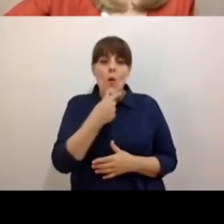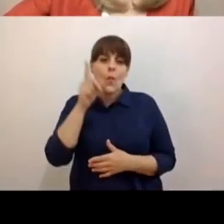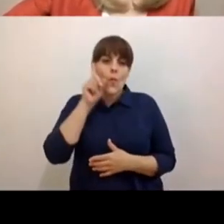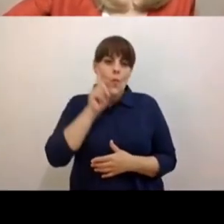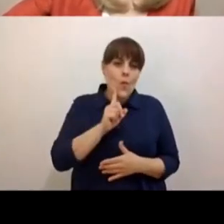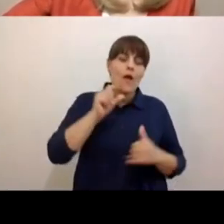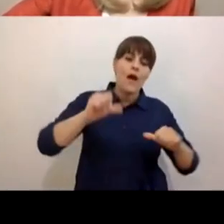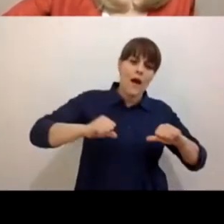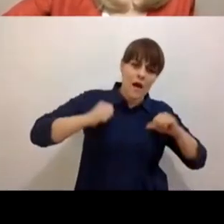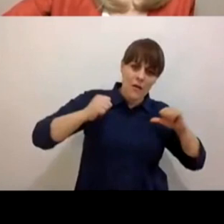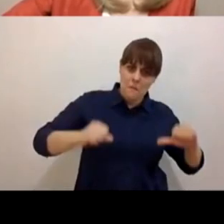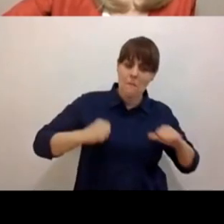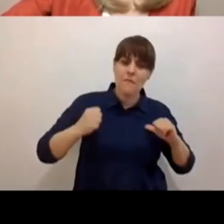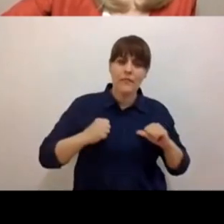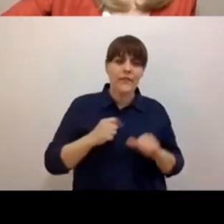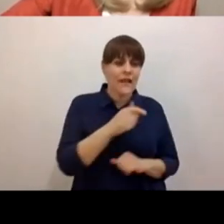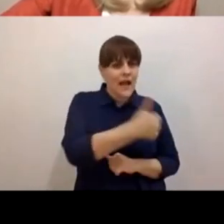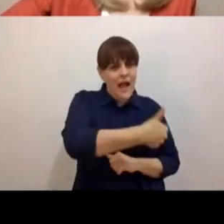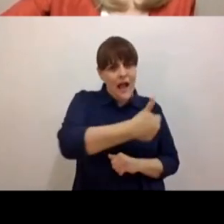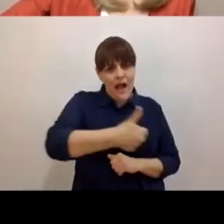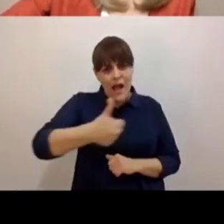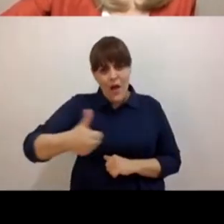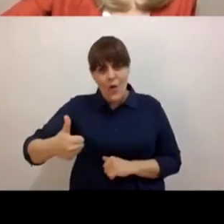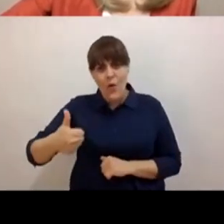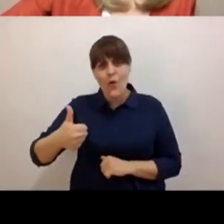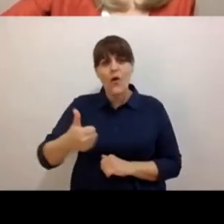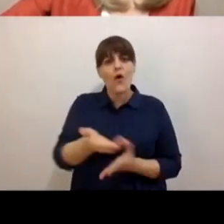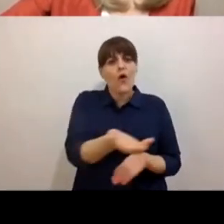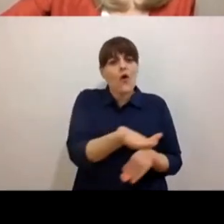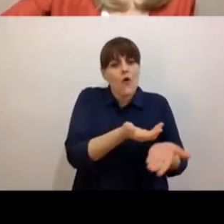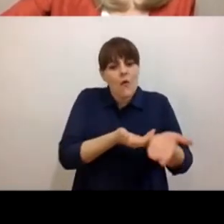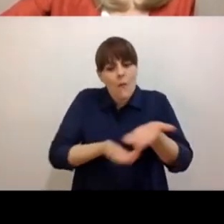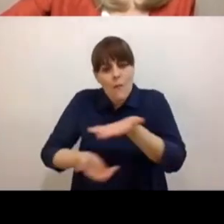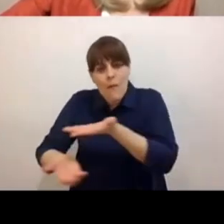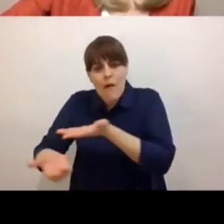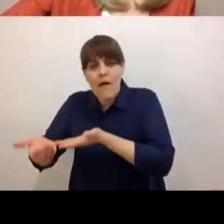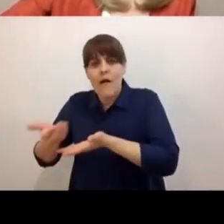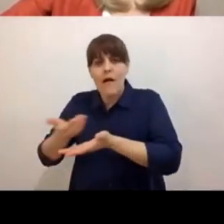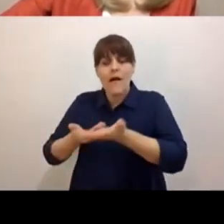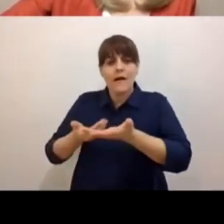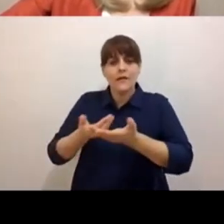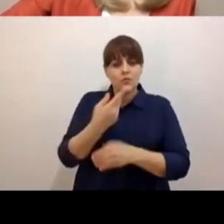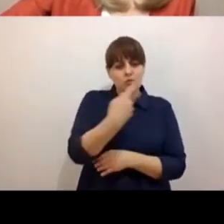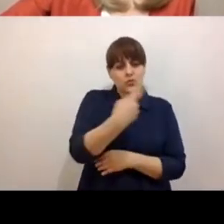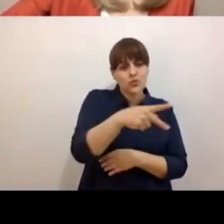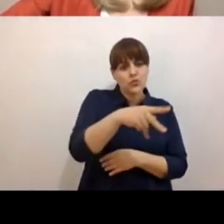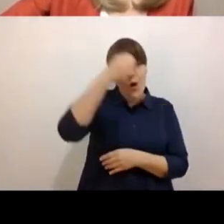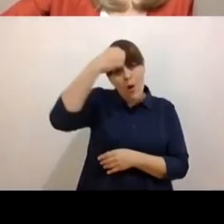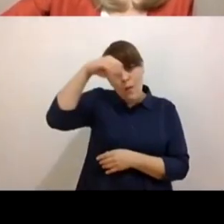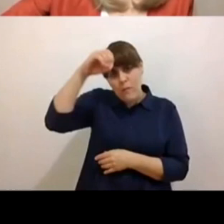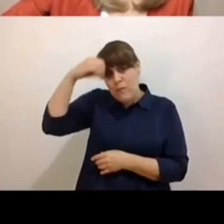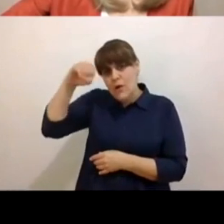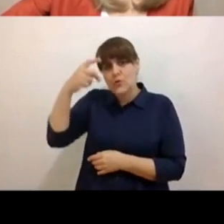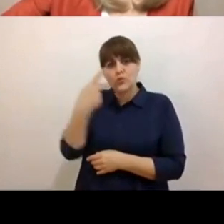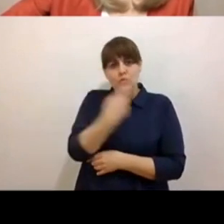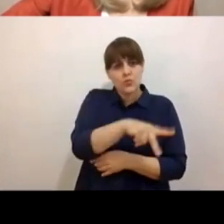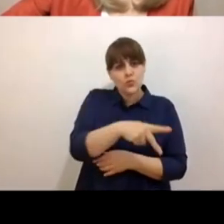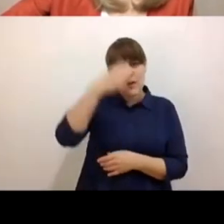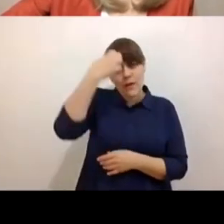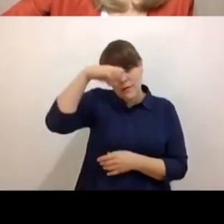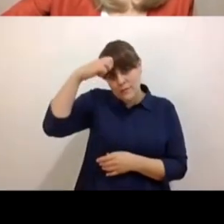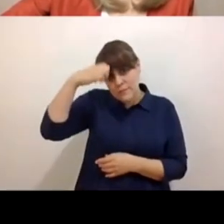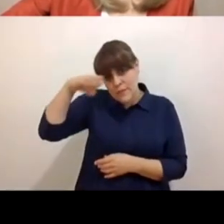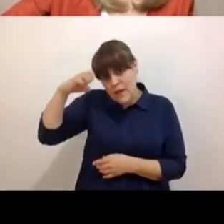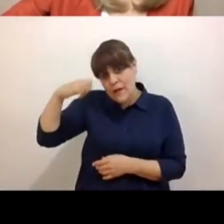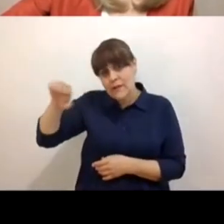contexto de la pandemia, varias de ellas comparten lo que yo he intentado sintetizar como una causa raíz, la